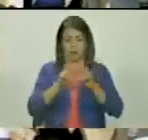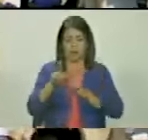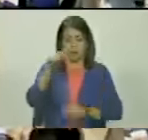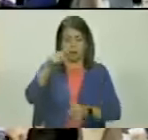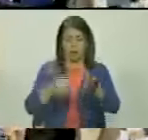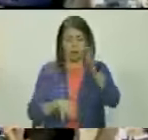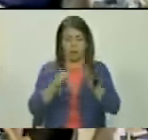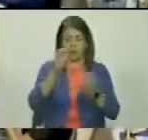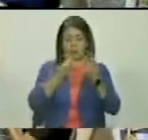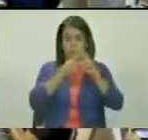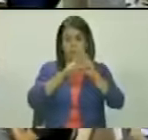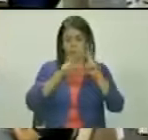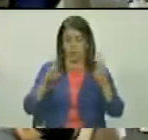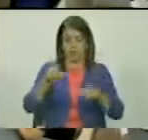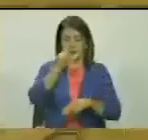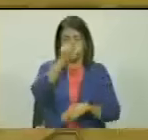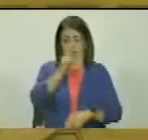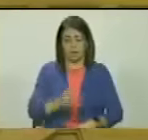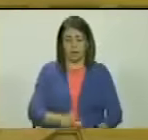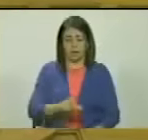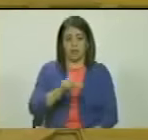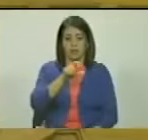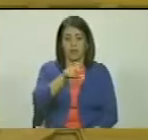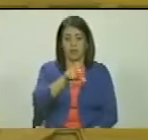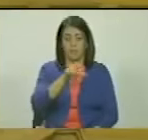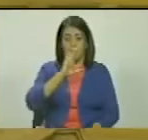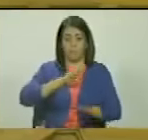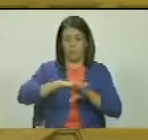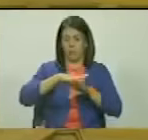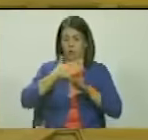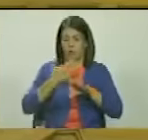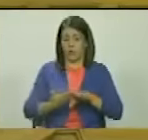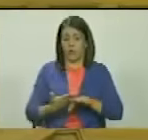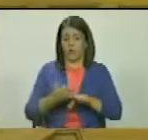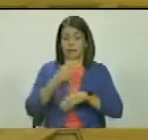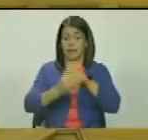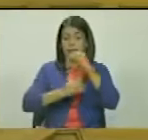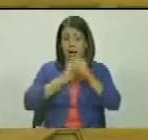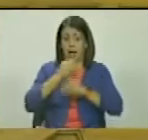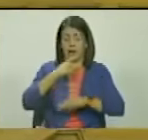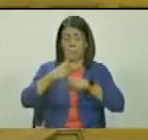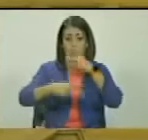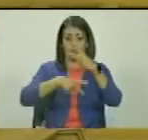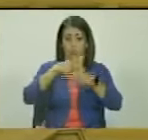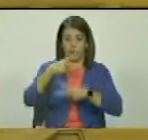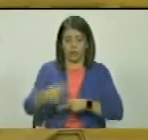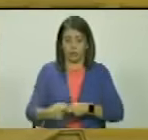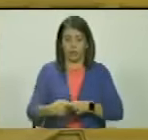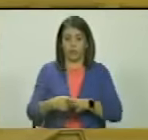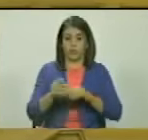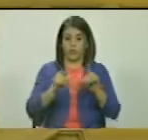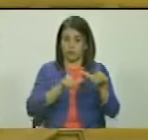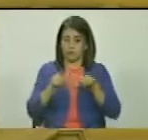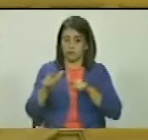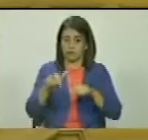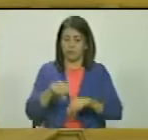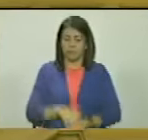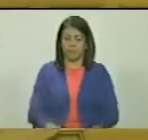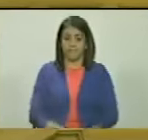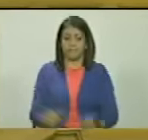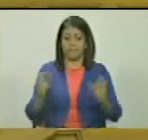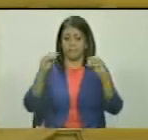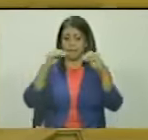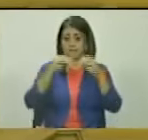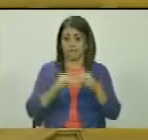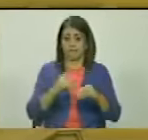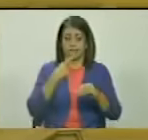interiores justicia y paz a los fines de que se realicen los procedimientos correspondientes de